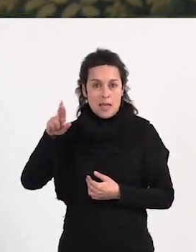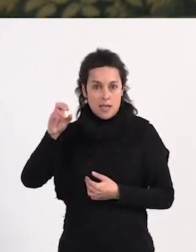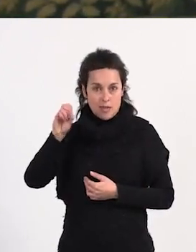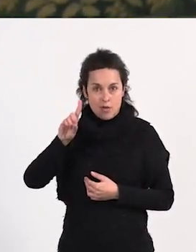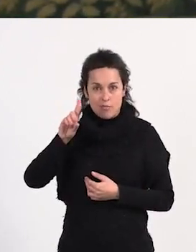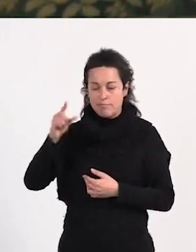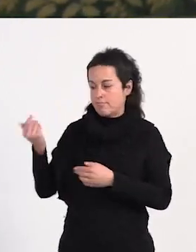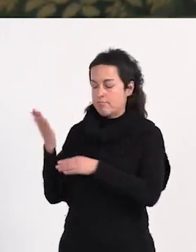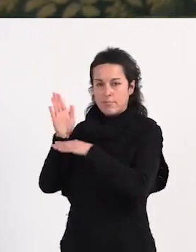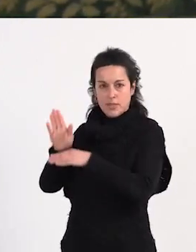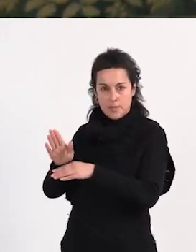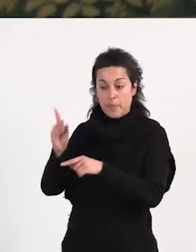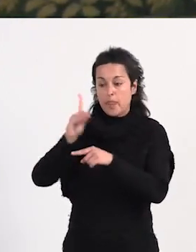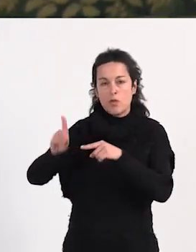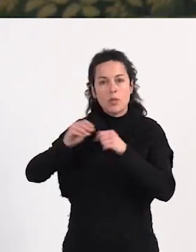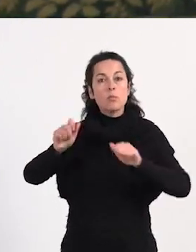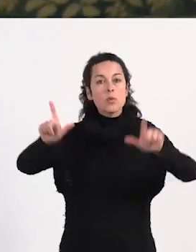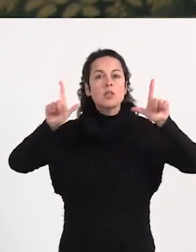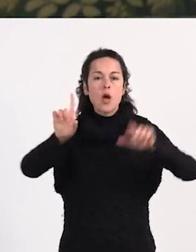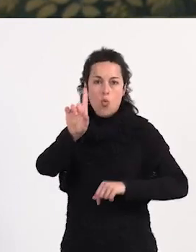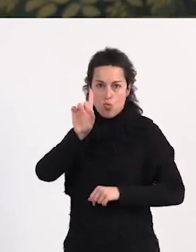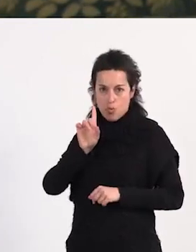de las protagonistas del documental.